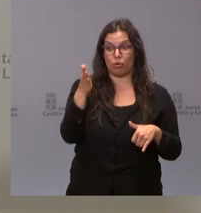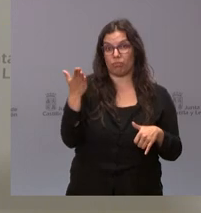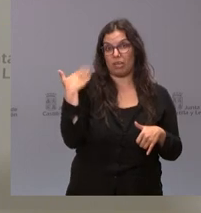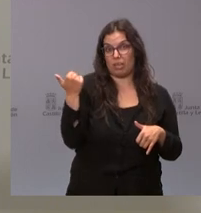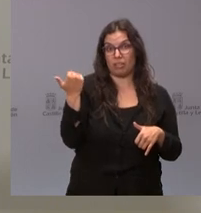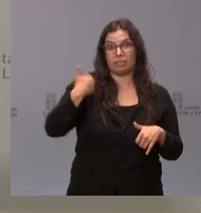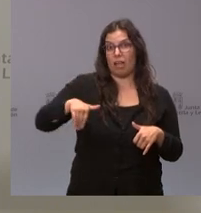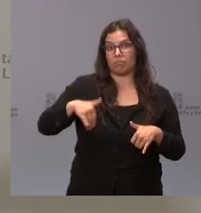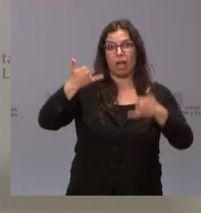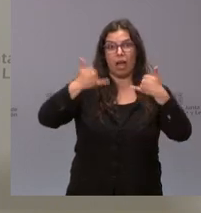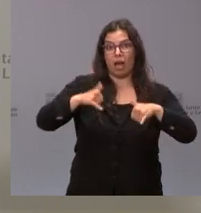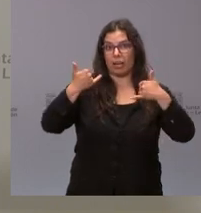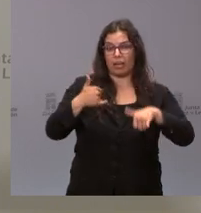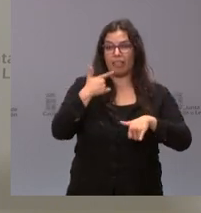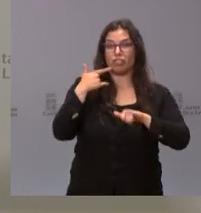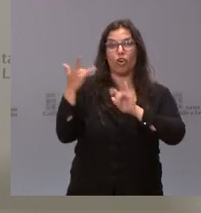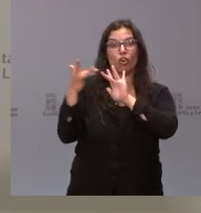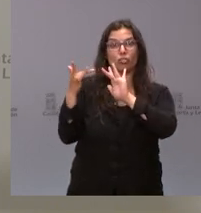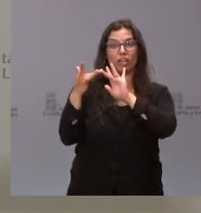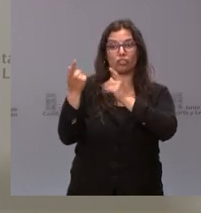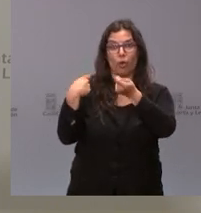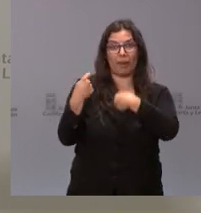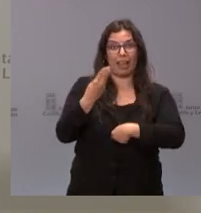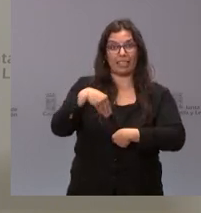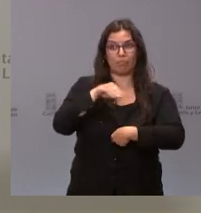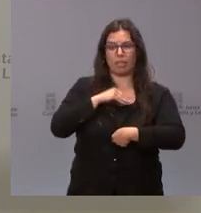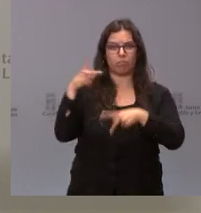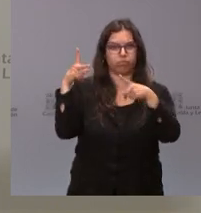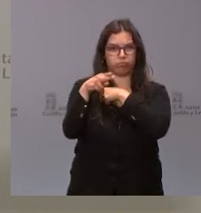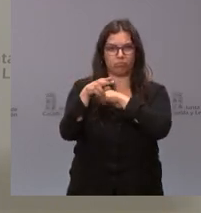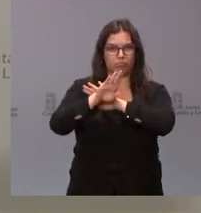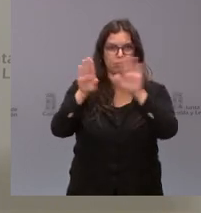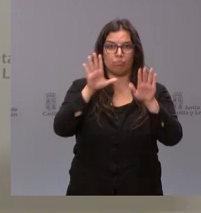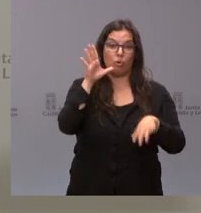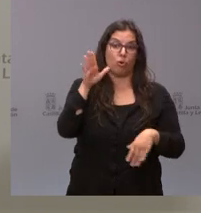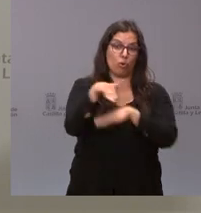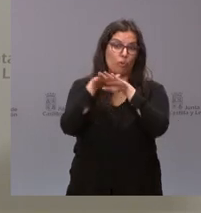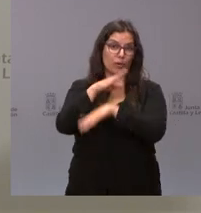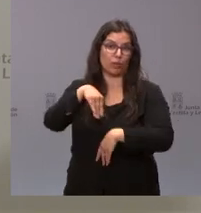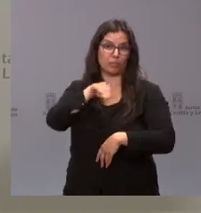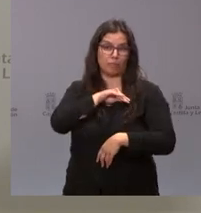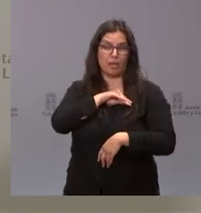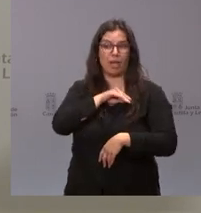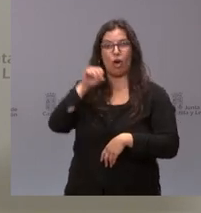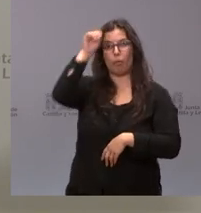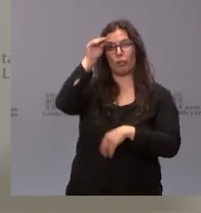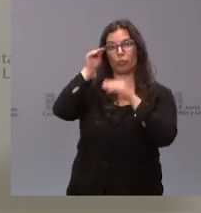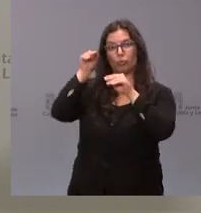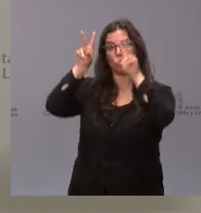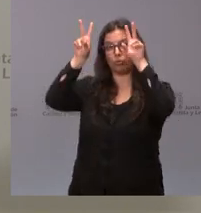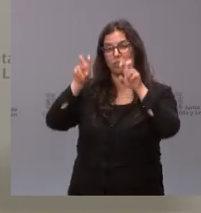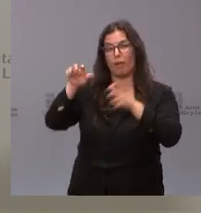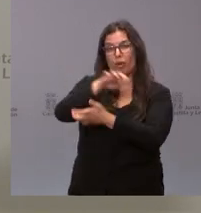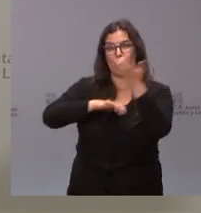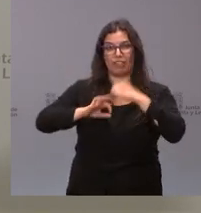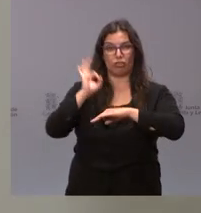decidido congelar las relaciones comerciales por la posición del Gobierno sobre el conflicto en el Sáhara.